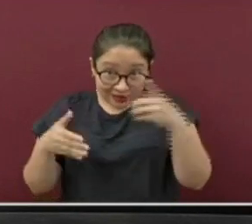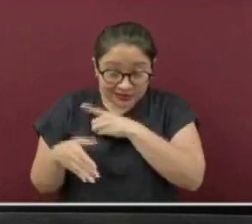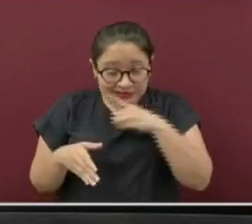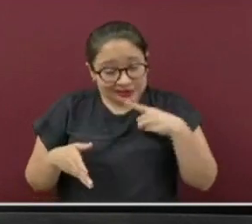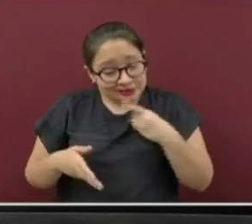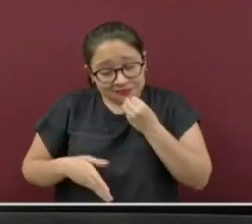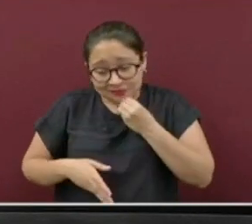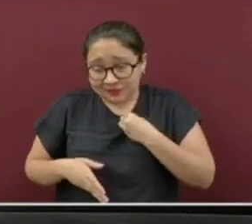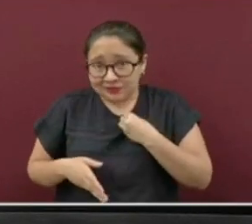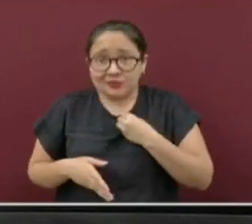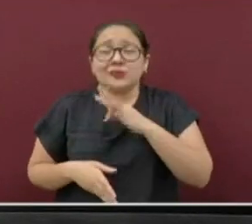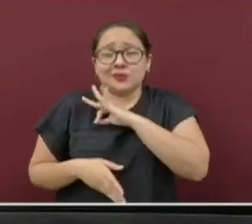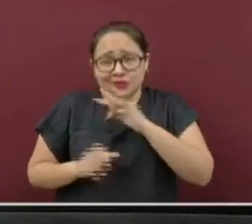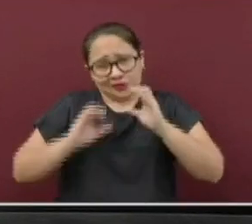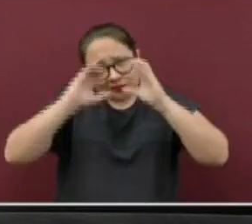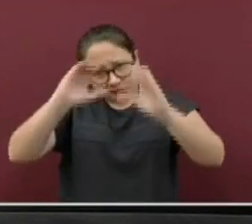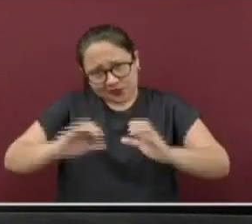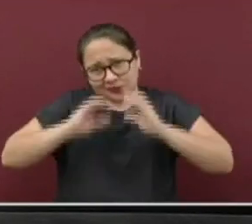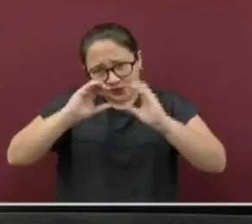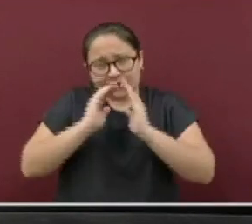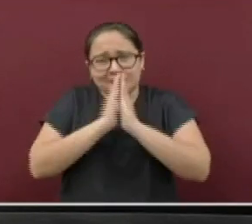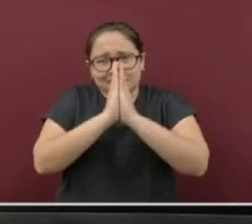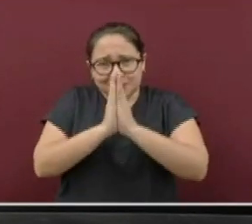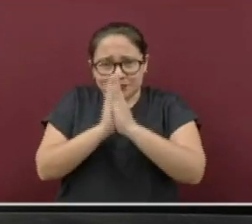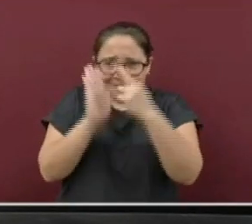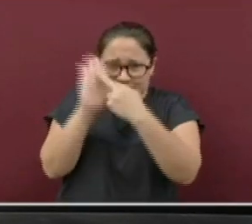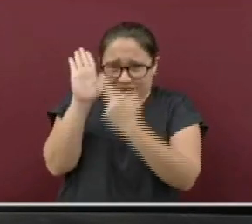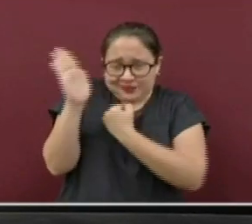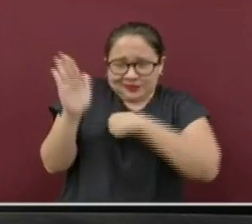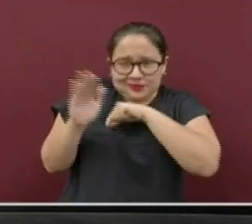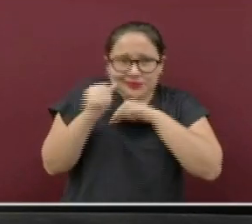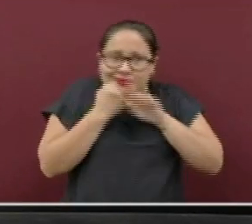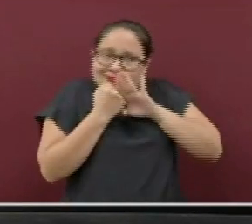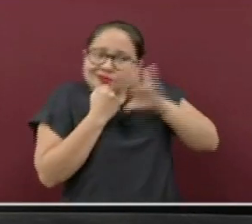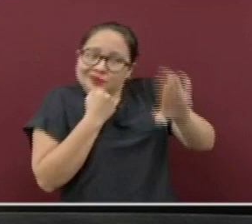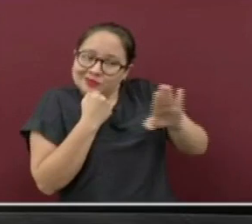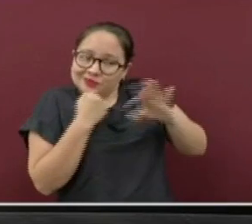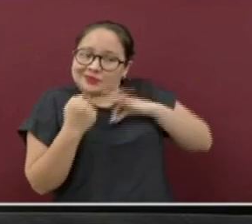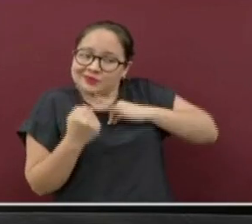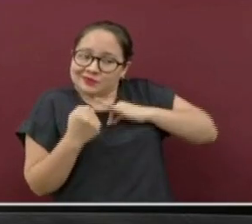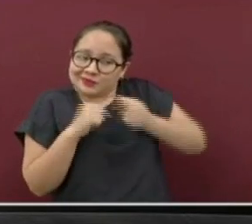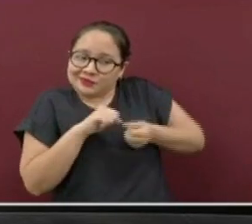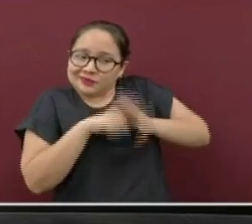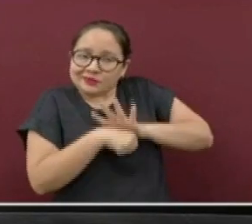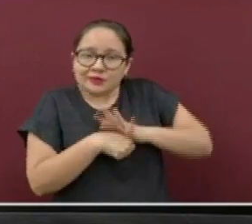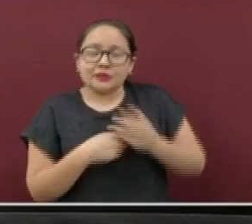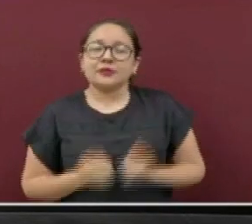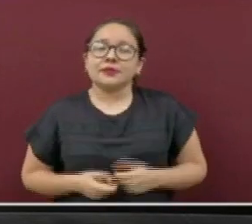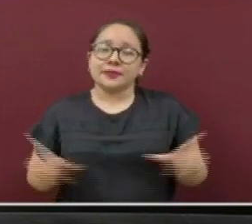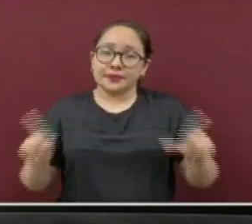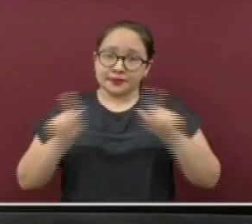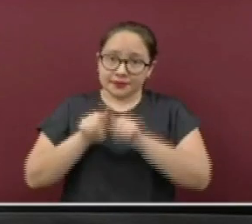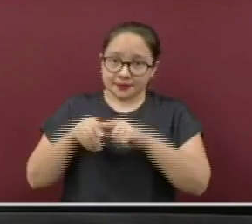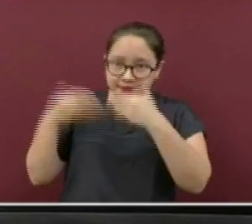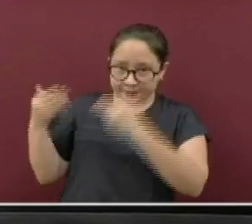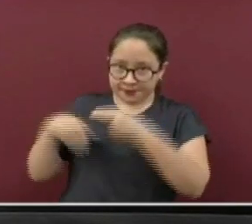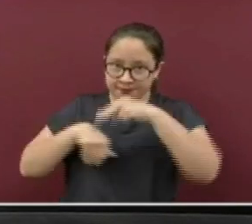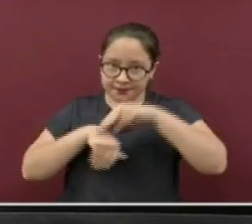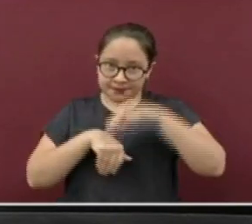hacer, tome sus medidas de protección y no se exponga a la infección. Su turno, doctora Díaz del Castillo Flores.